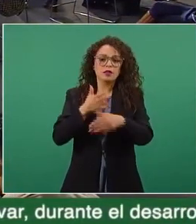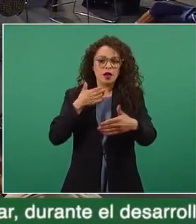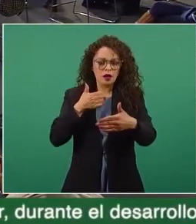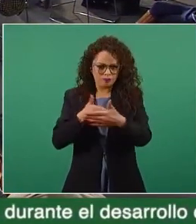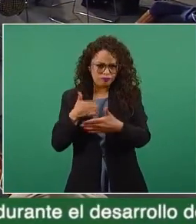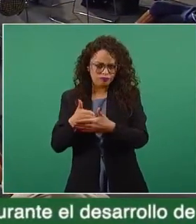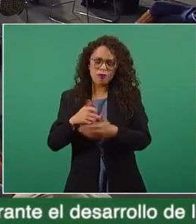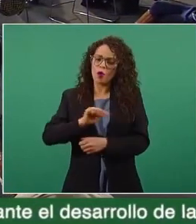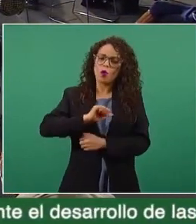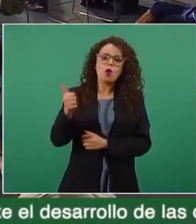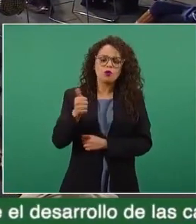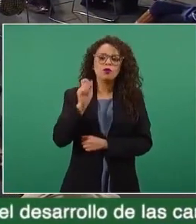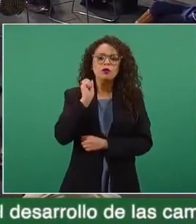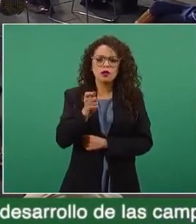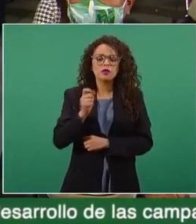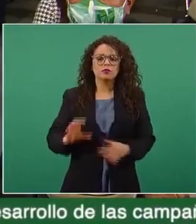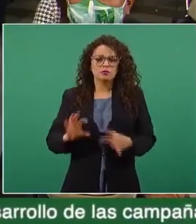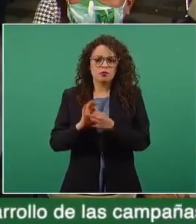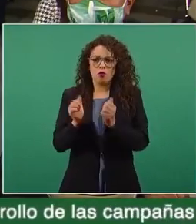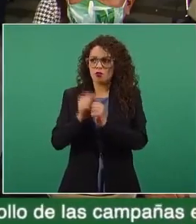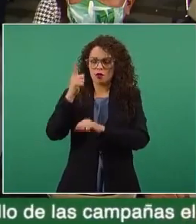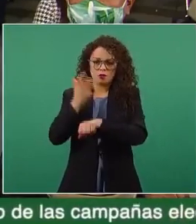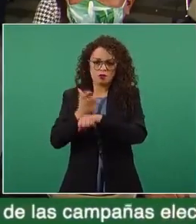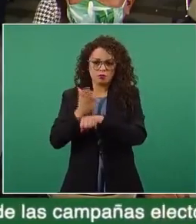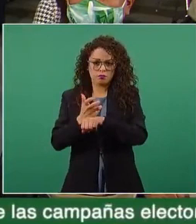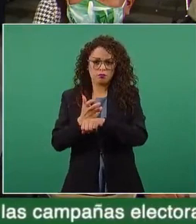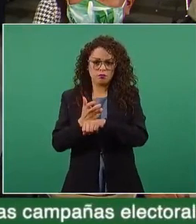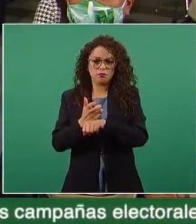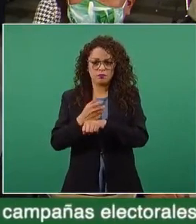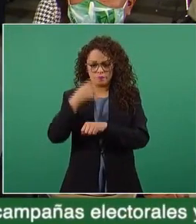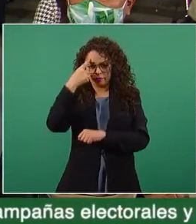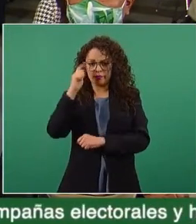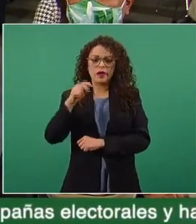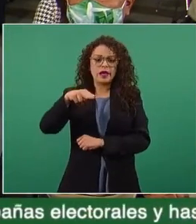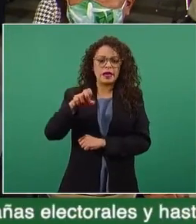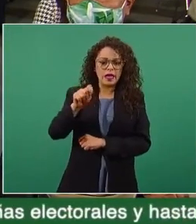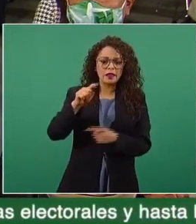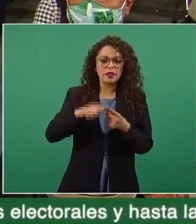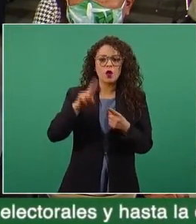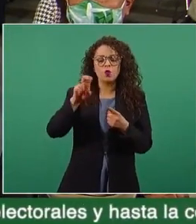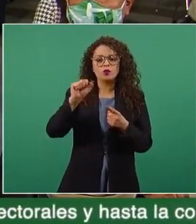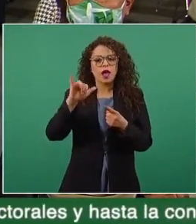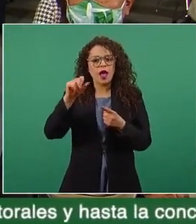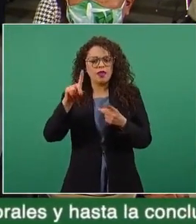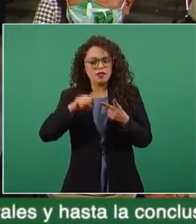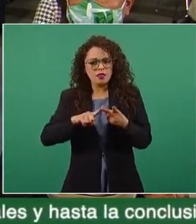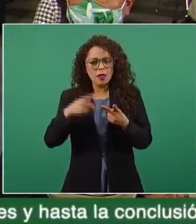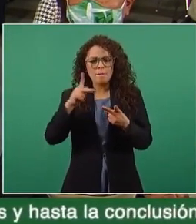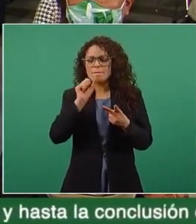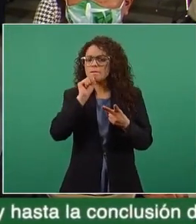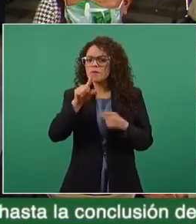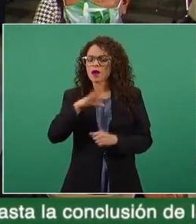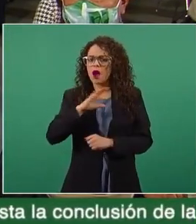organizaciones ligadas al gobierno estadounidense que han financiado esta organización, como la ANET y la USAID, pero también hay